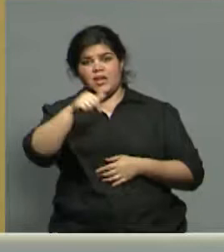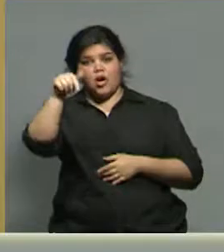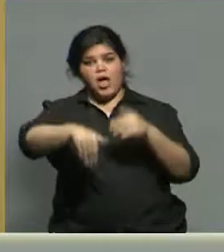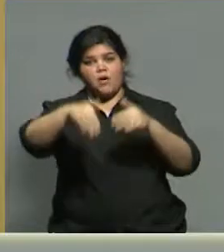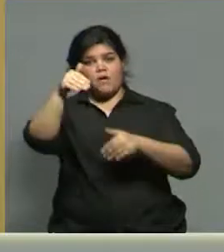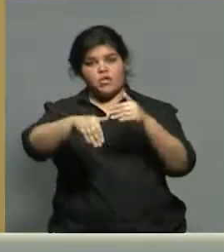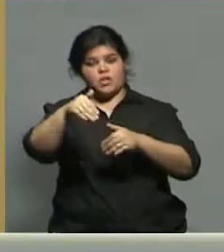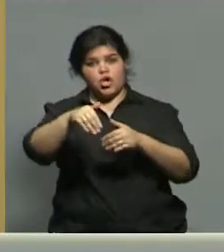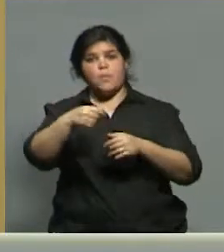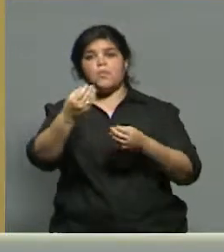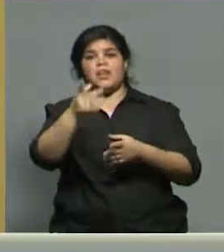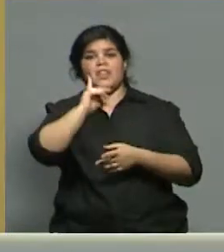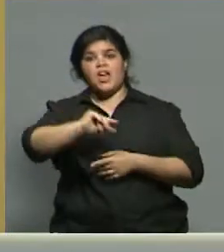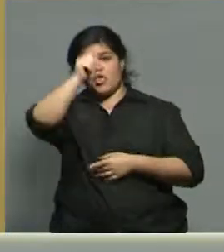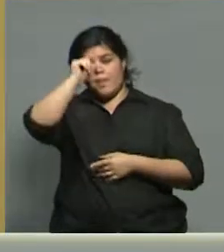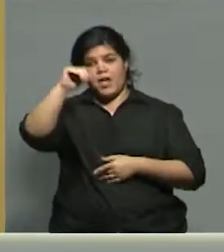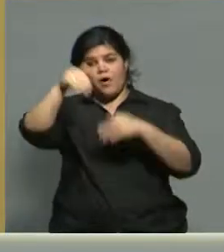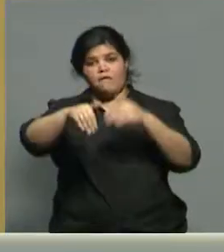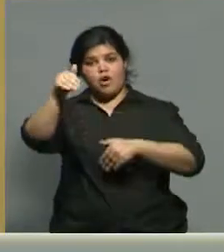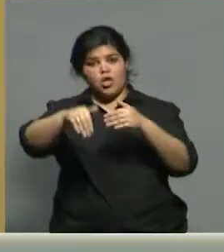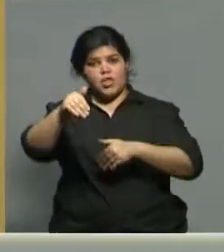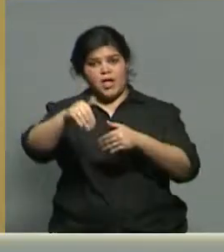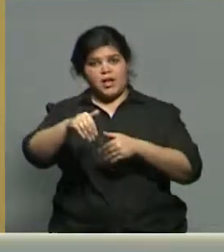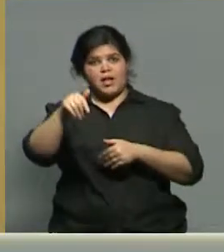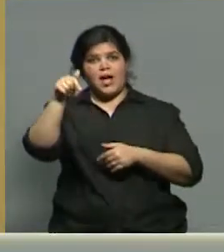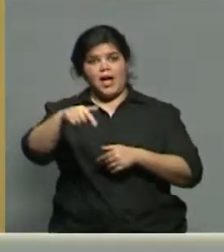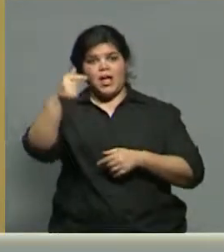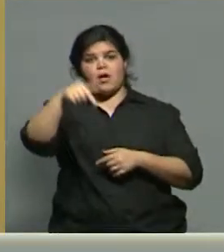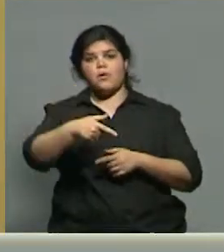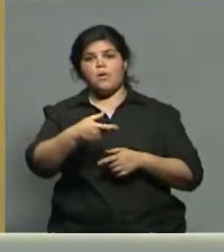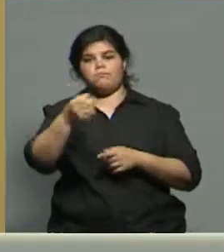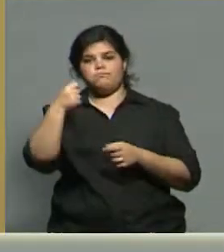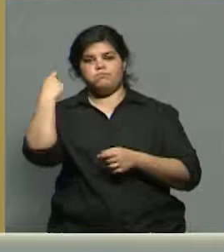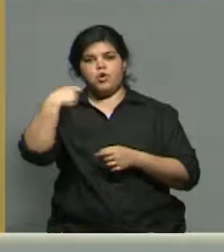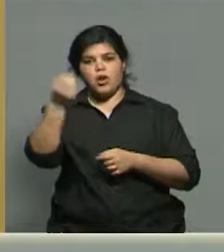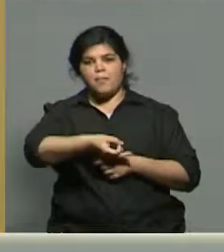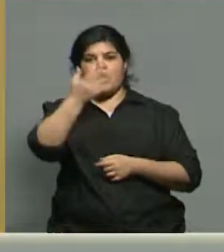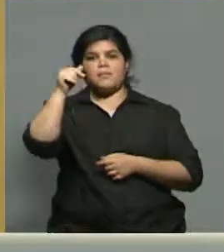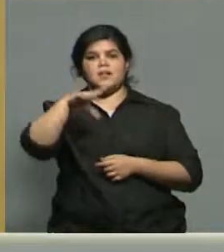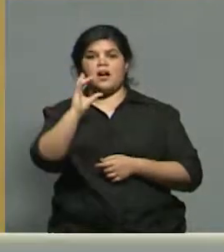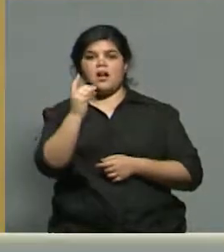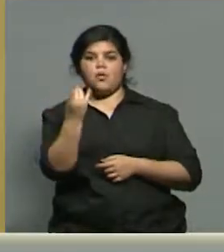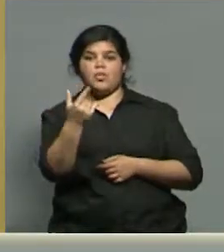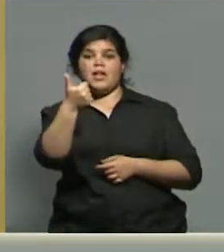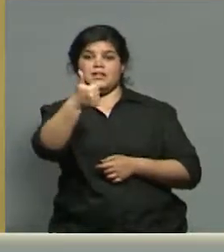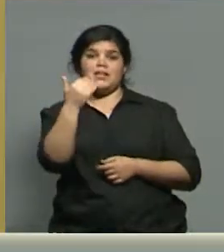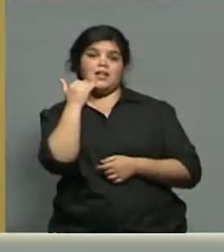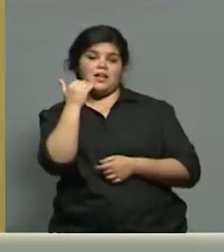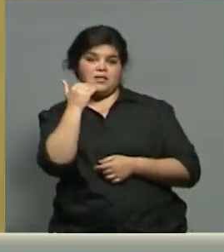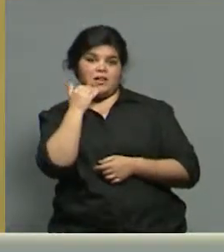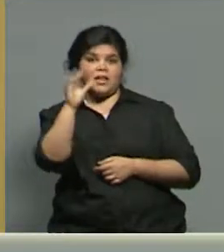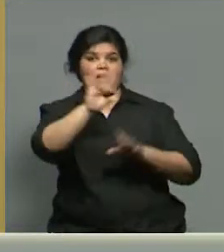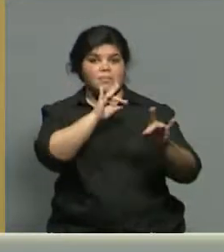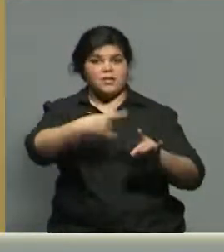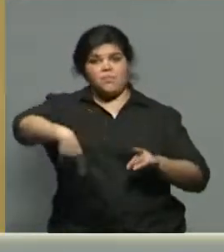porque el domingo hay que acercarse a las urnas, va a haber una transmisión especial de Señalú desde las 18. Te invitamos desde